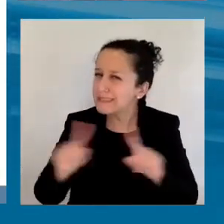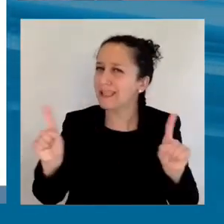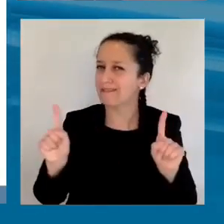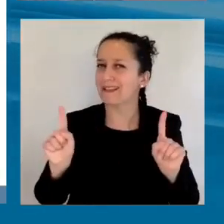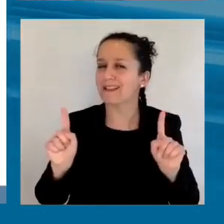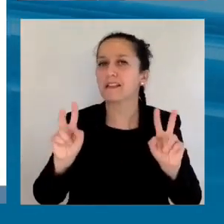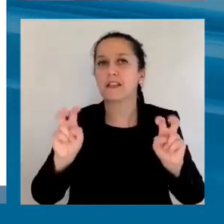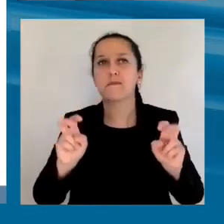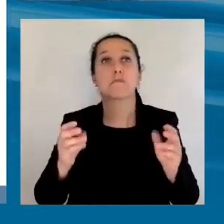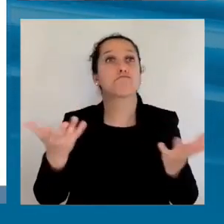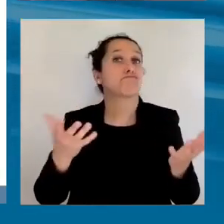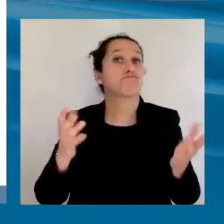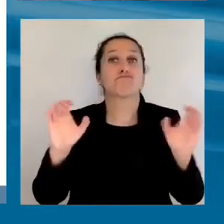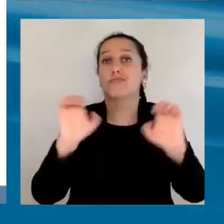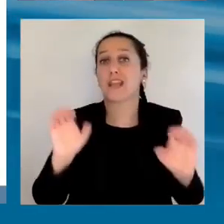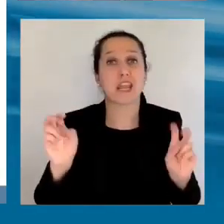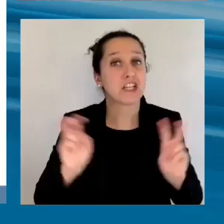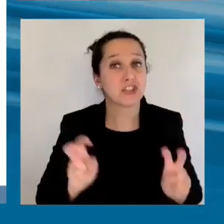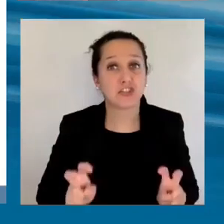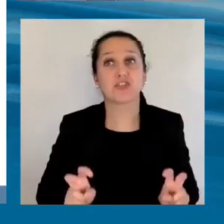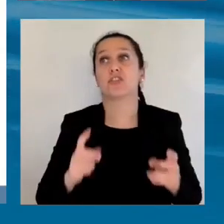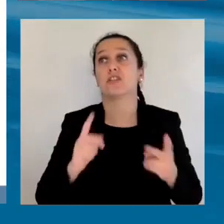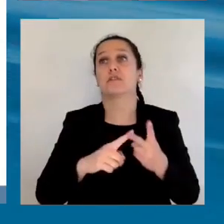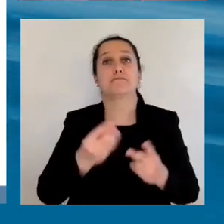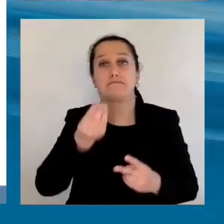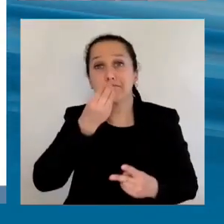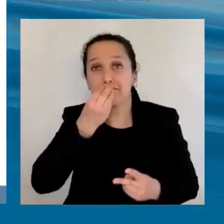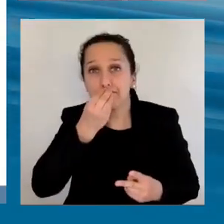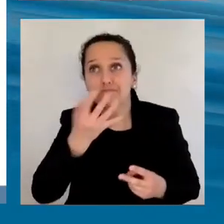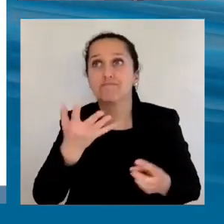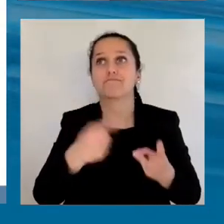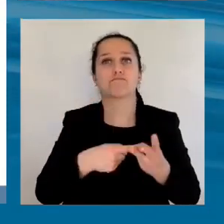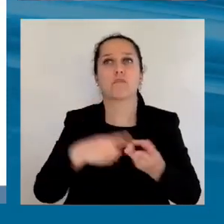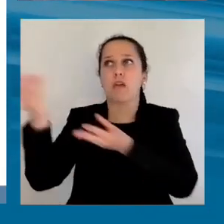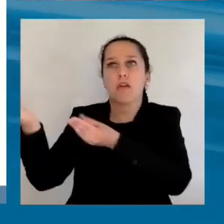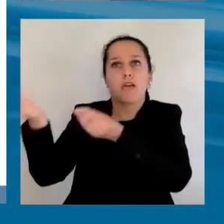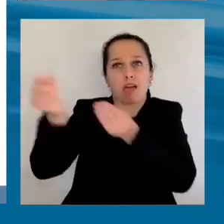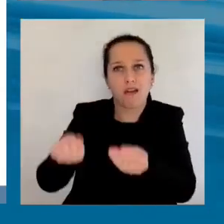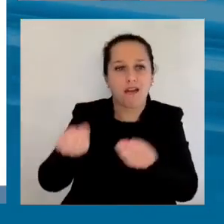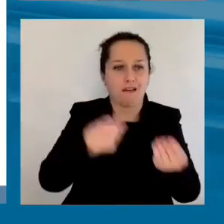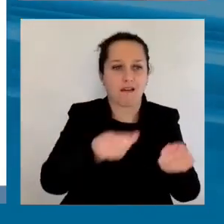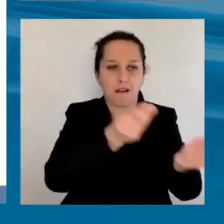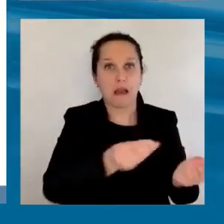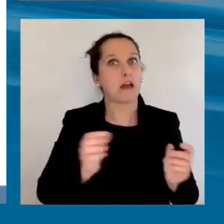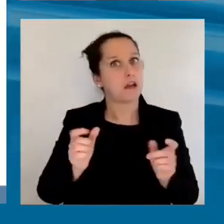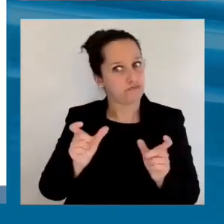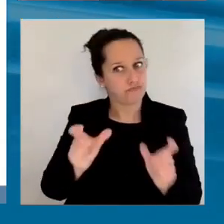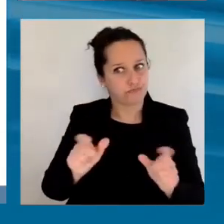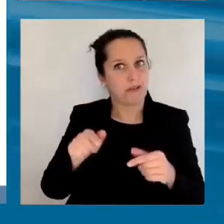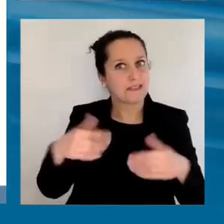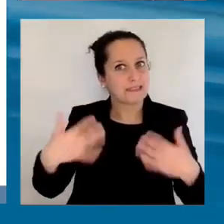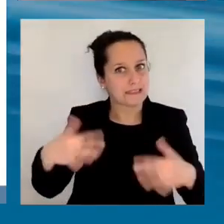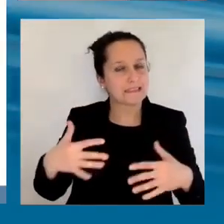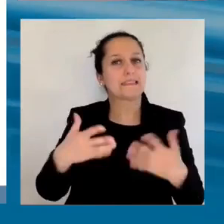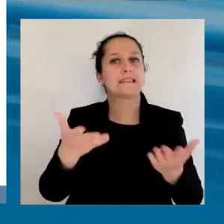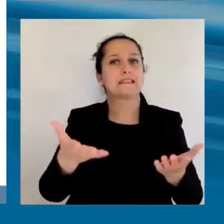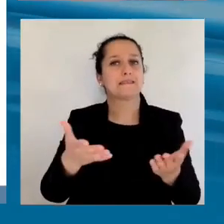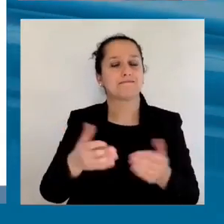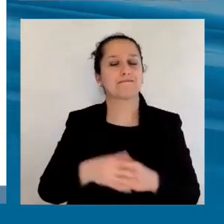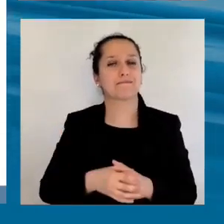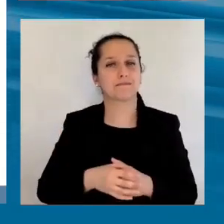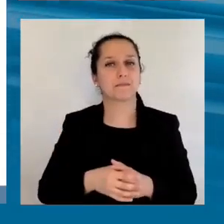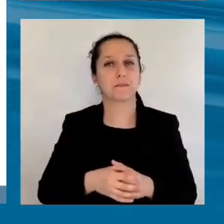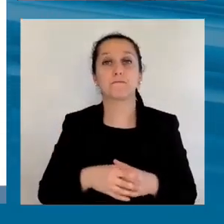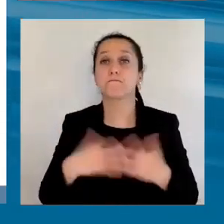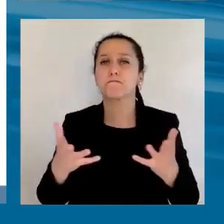seguridad energética, seguridad alimenticia, seguridad en las cadenas de suministro. Y además, se priorizan, dada